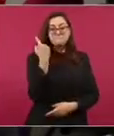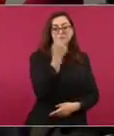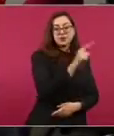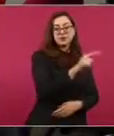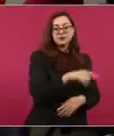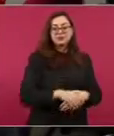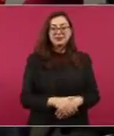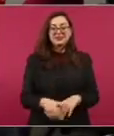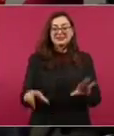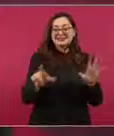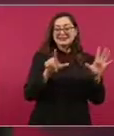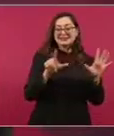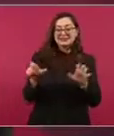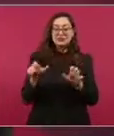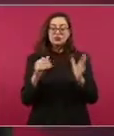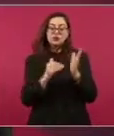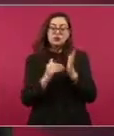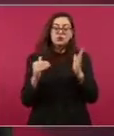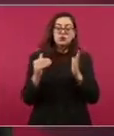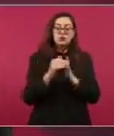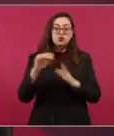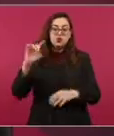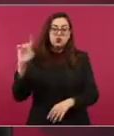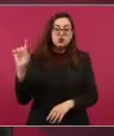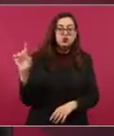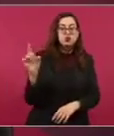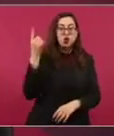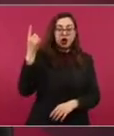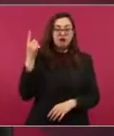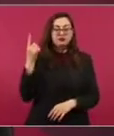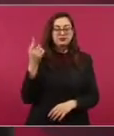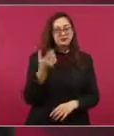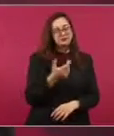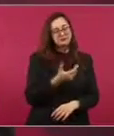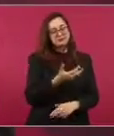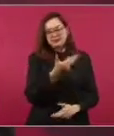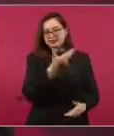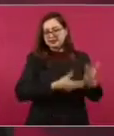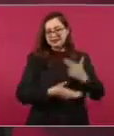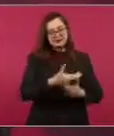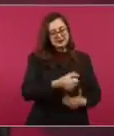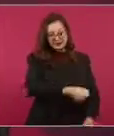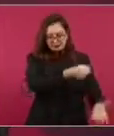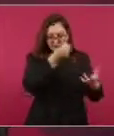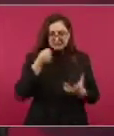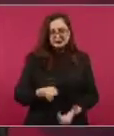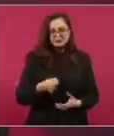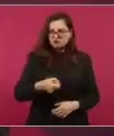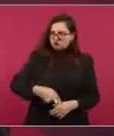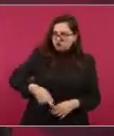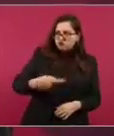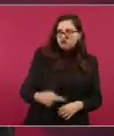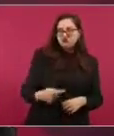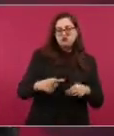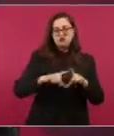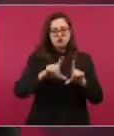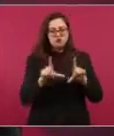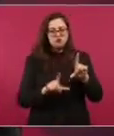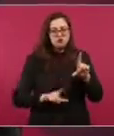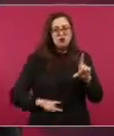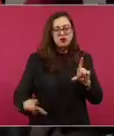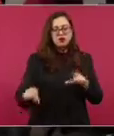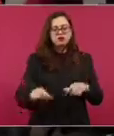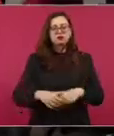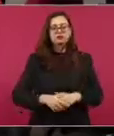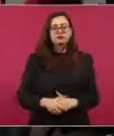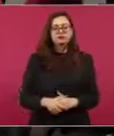700 millones de dólares y otros posibles activos.